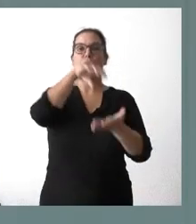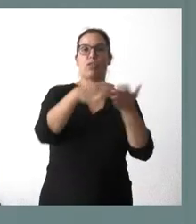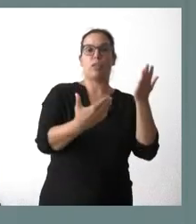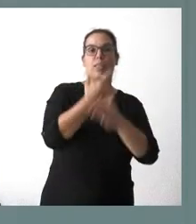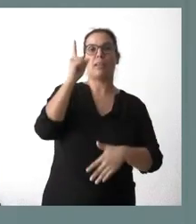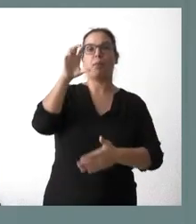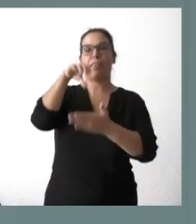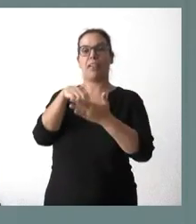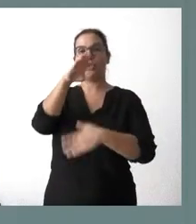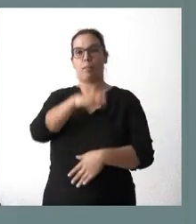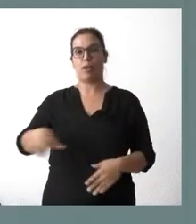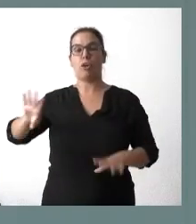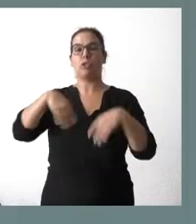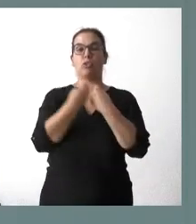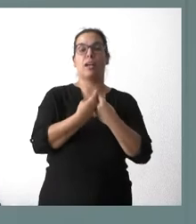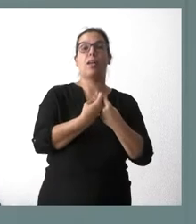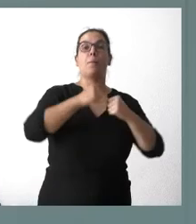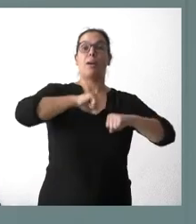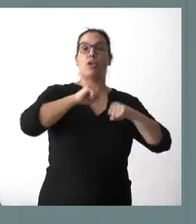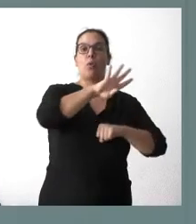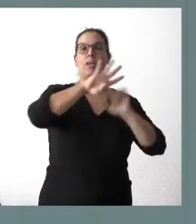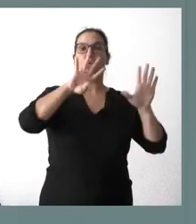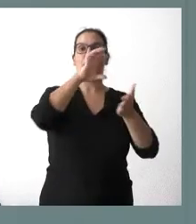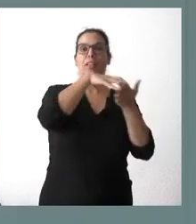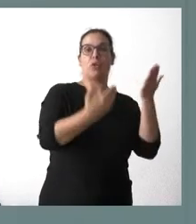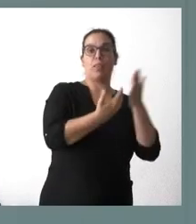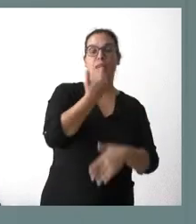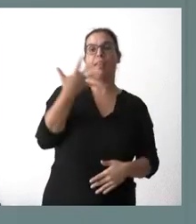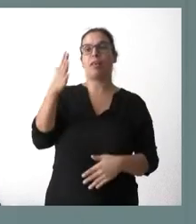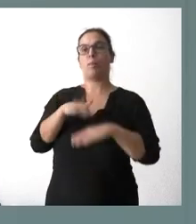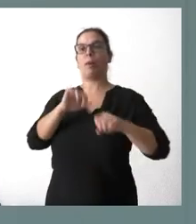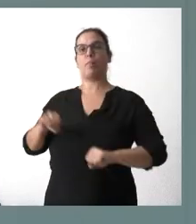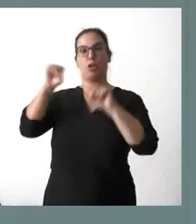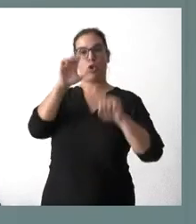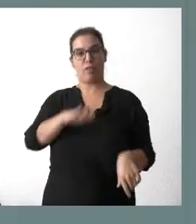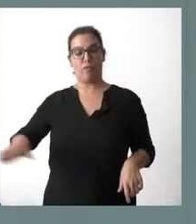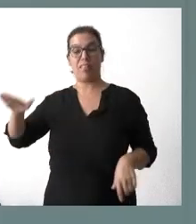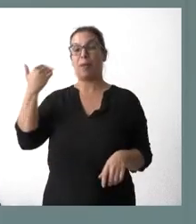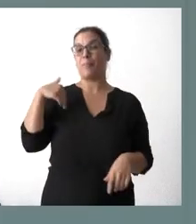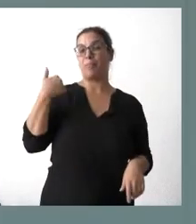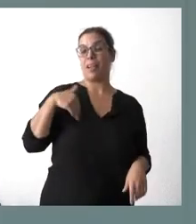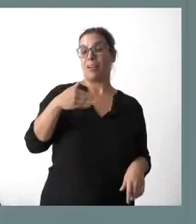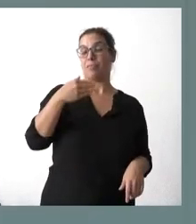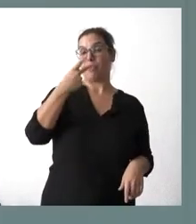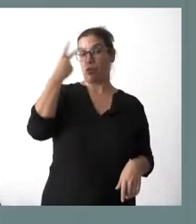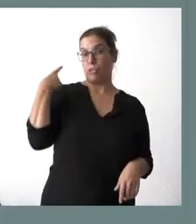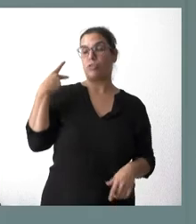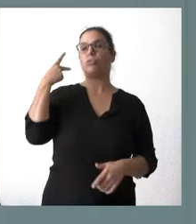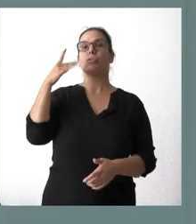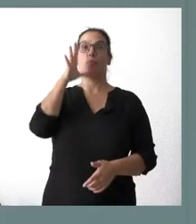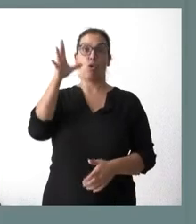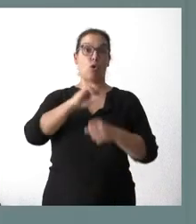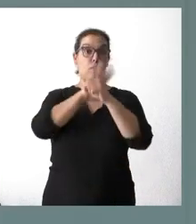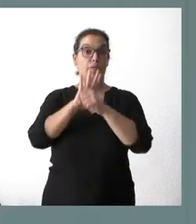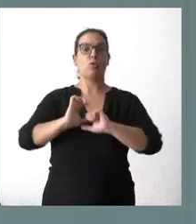En concreto, 49 centros de día de personas mayores y 5 de protección de la infancia. Ya en el año 2020, como consecuencia de la pandemia, se puso en marcha